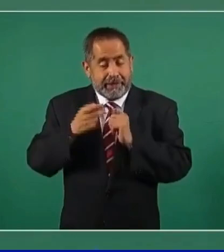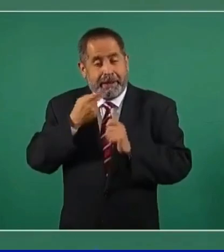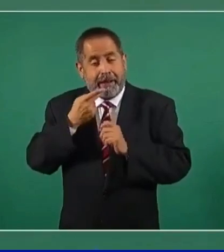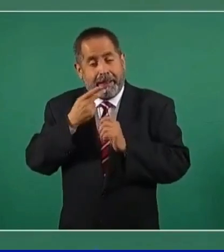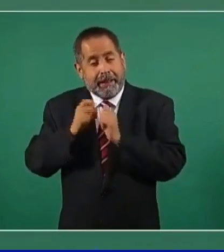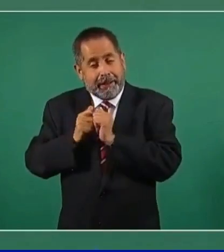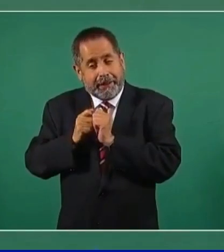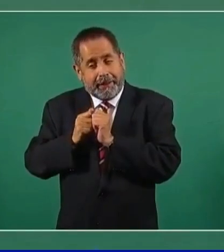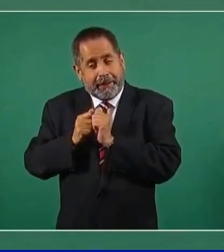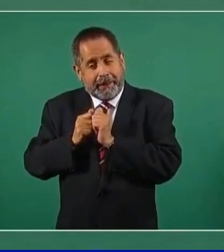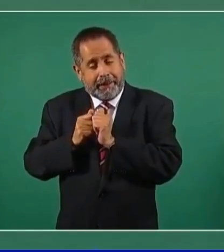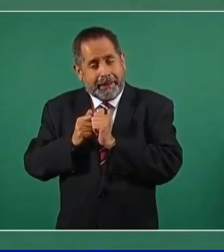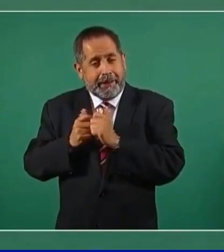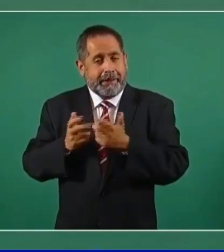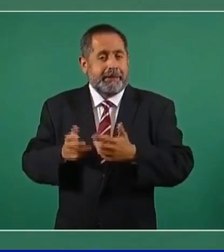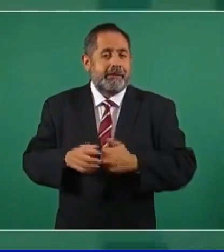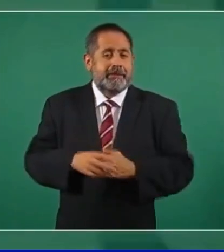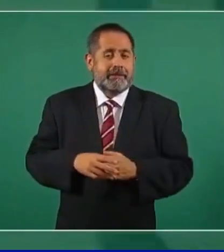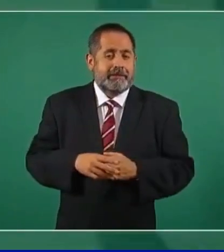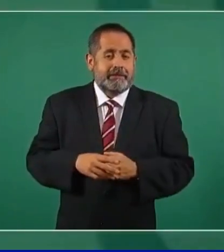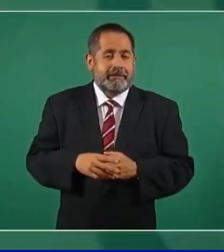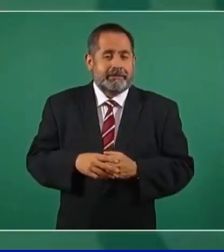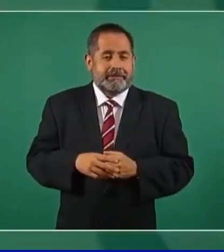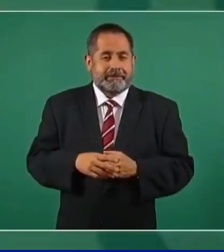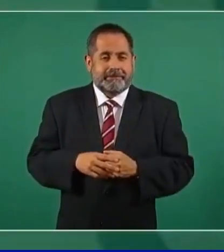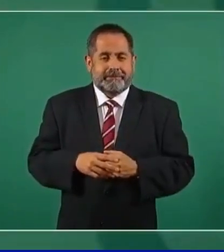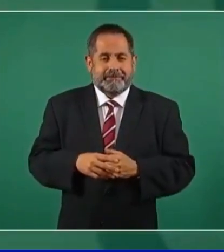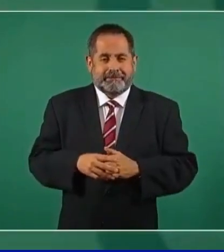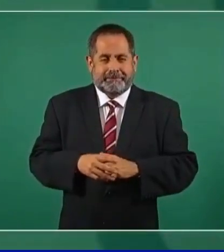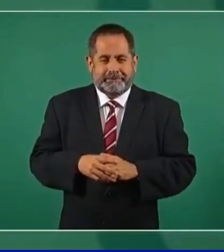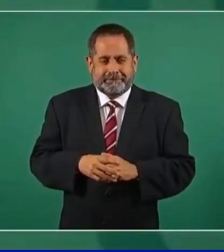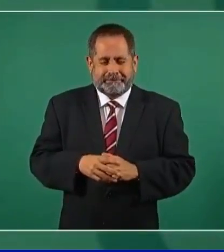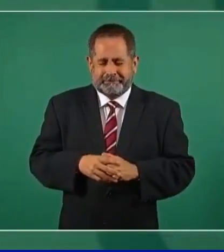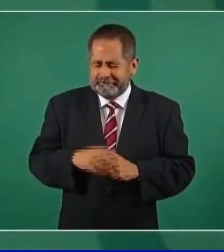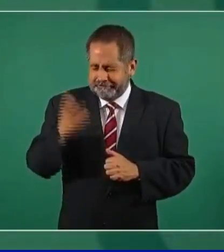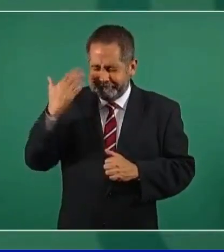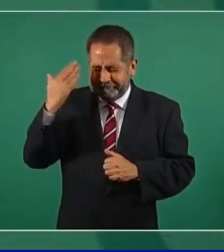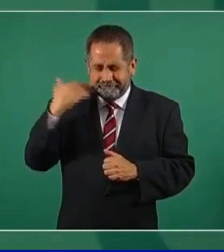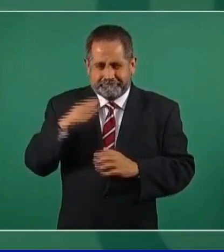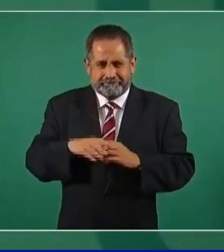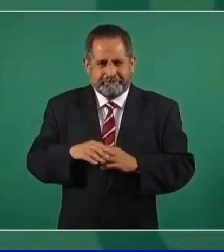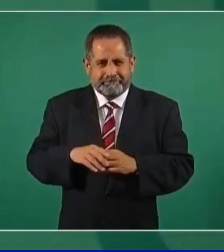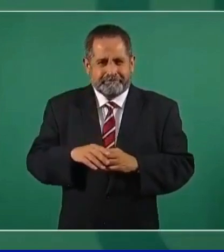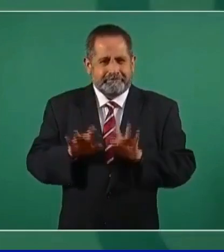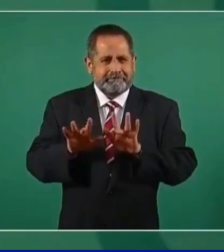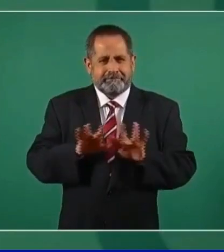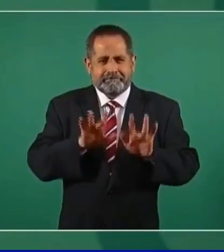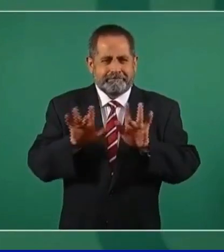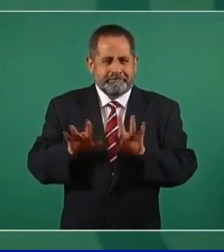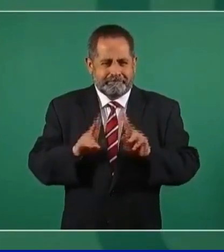¿cómo se llamaba? ¿Cassettes?